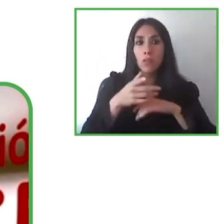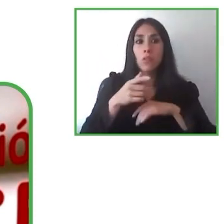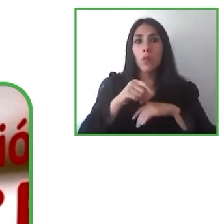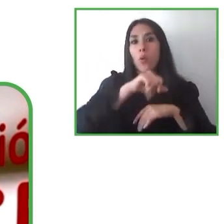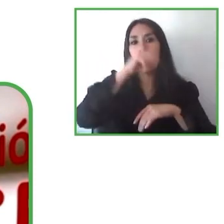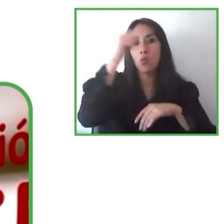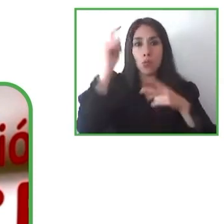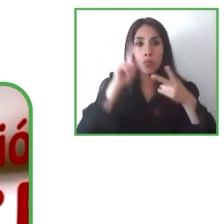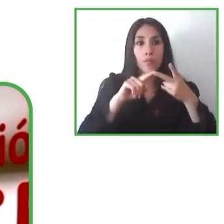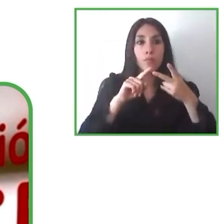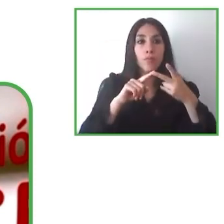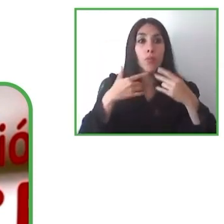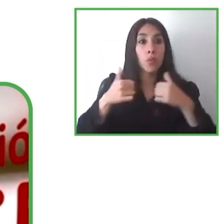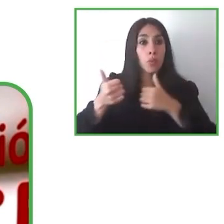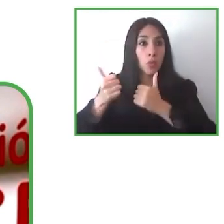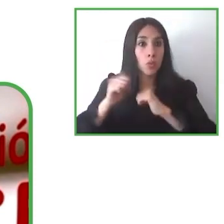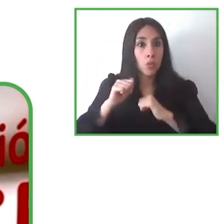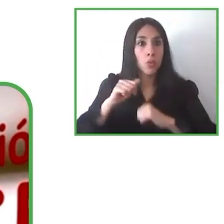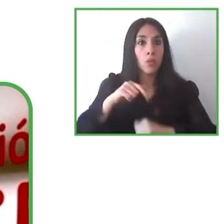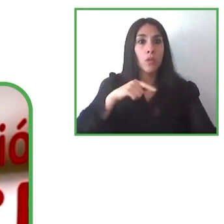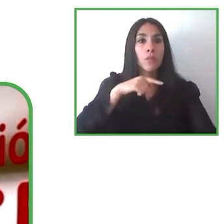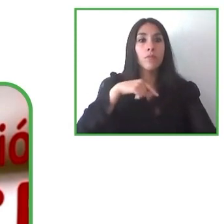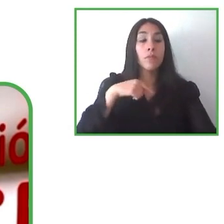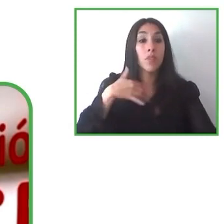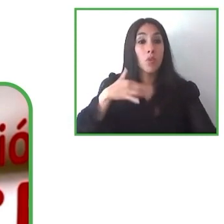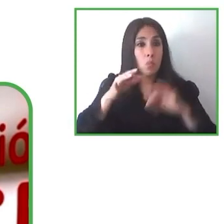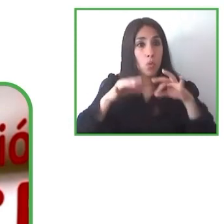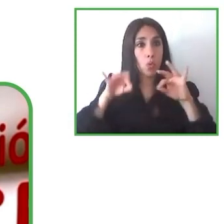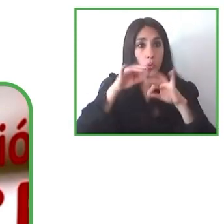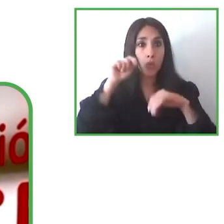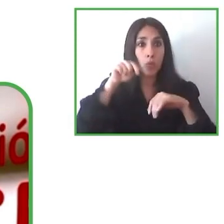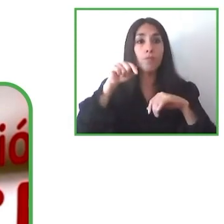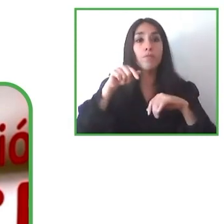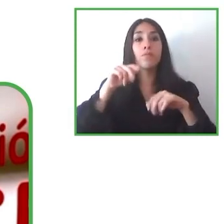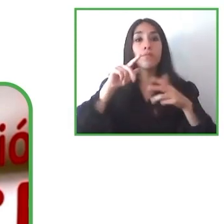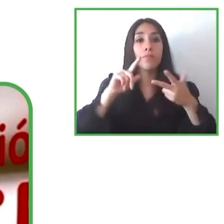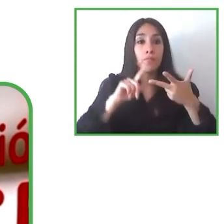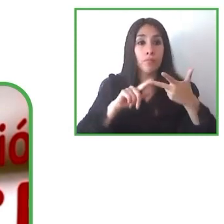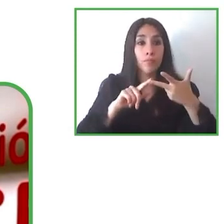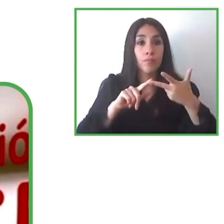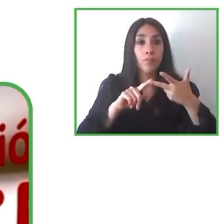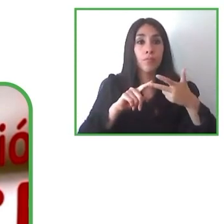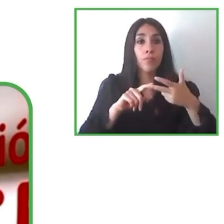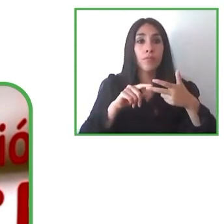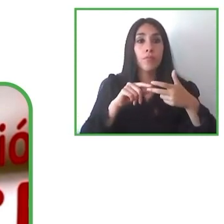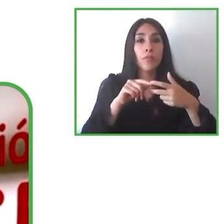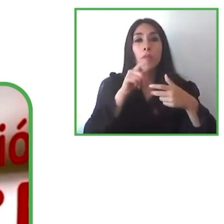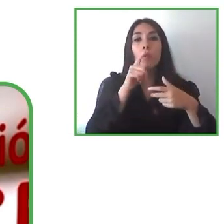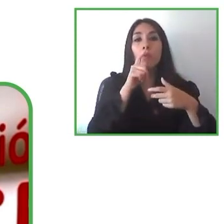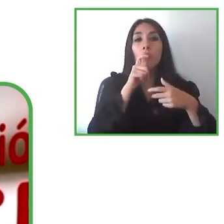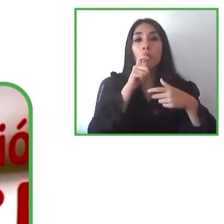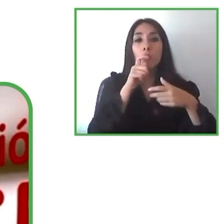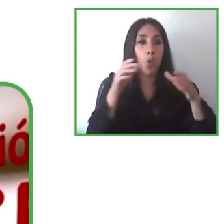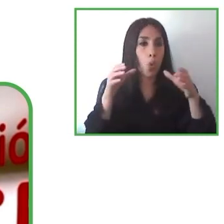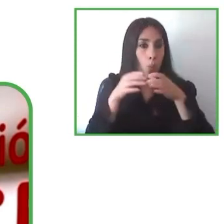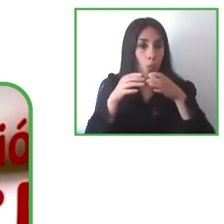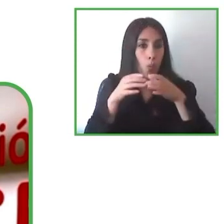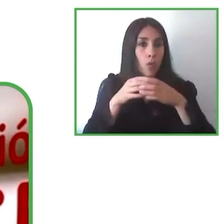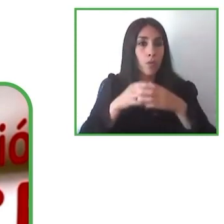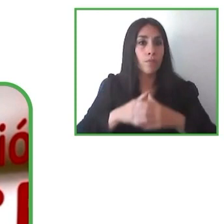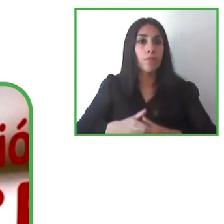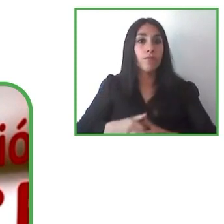importante es tener la capacidad de investir en desarrollo de Benka